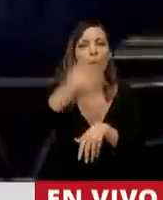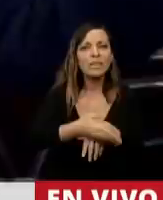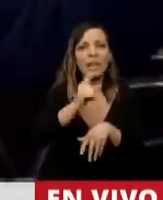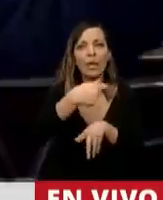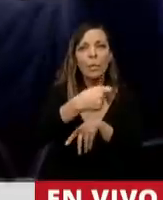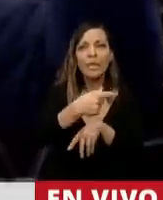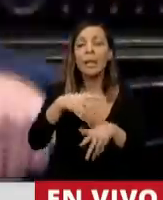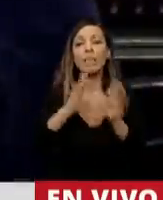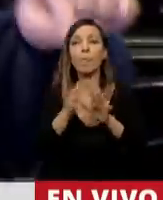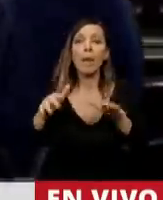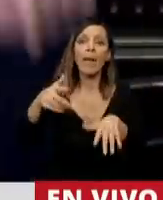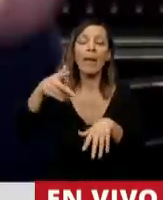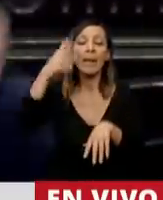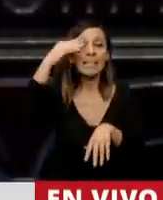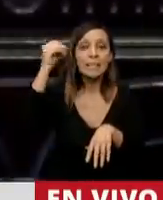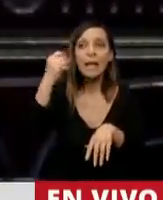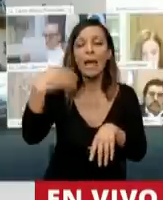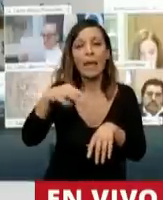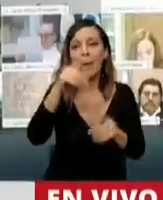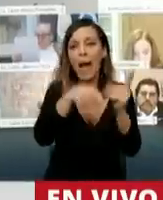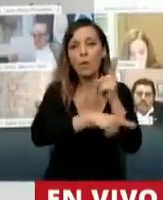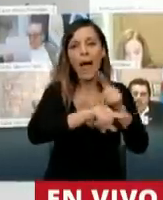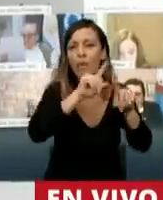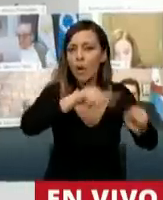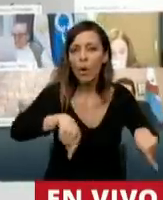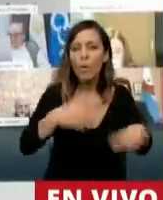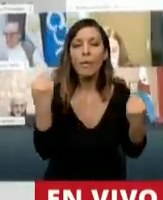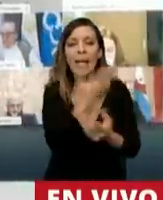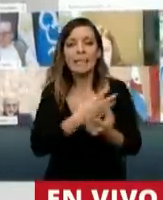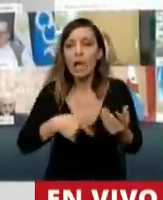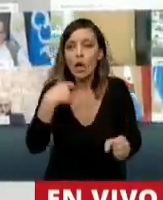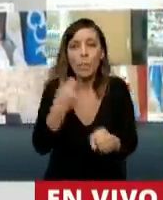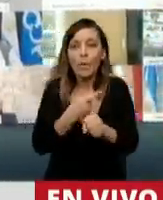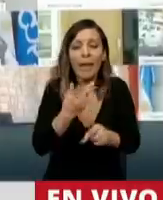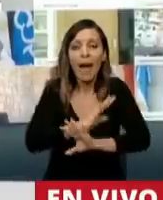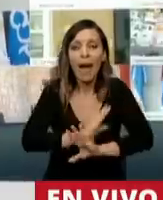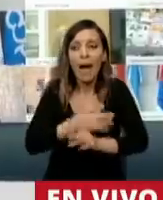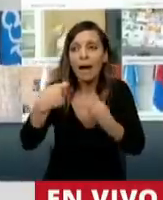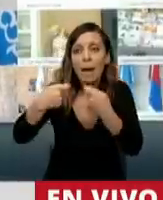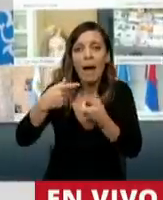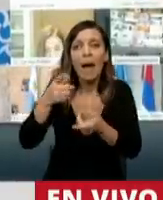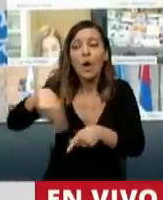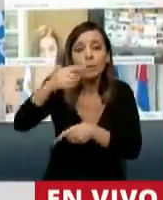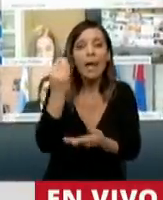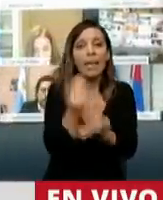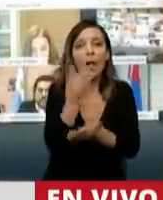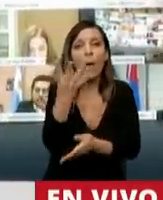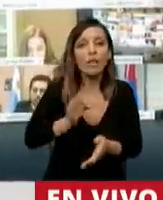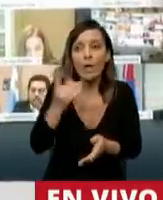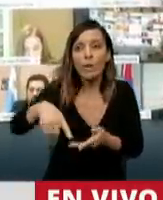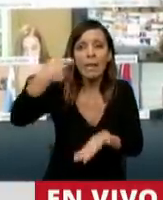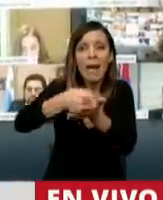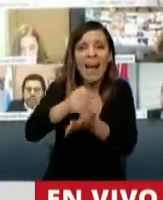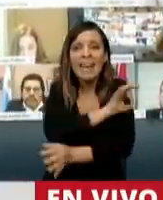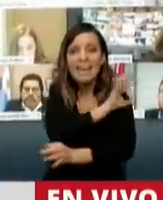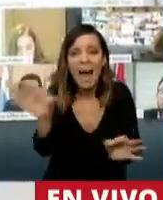y la populista Cristina lo tuvo que vetar. Porque el Estado no podía. Y ustedes estuvieron 4 años y no pusieron